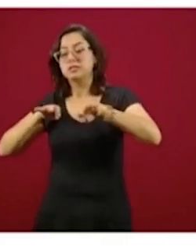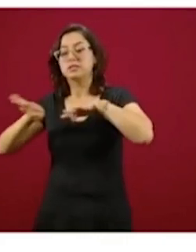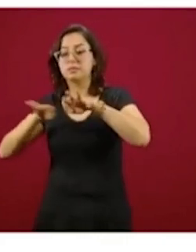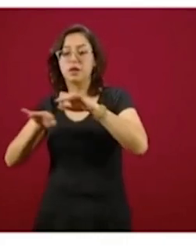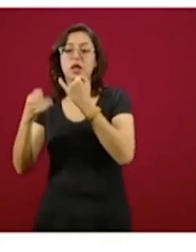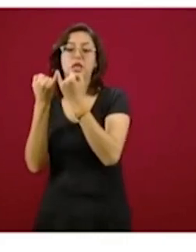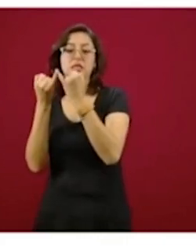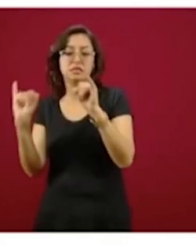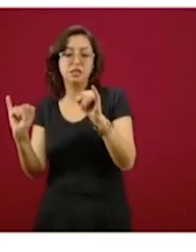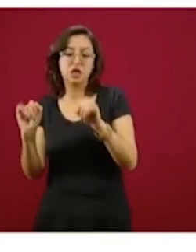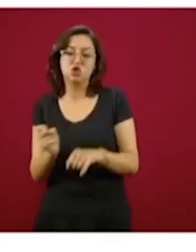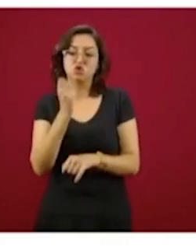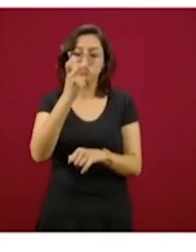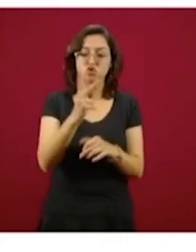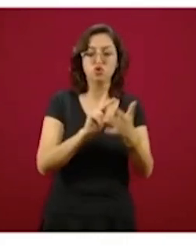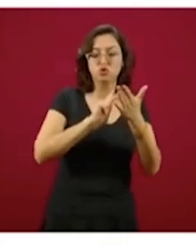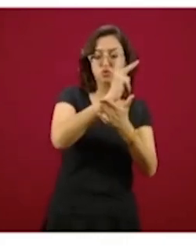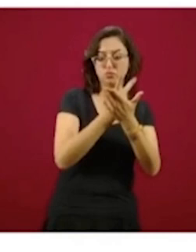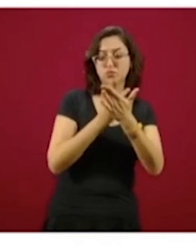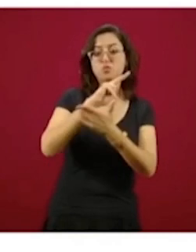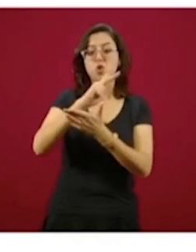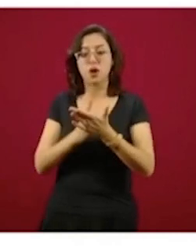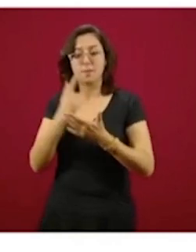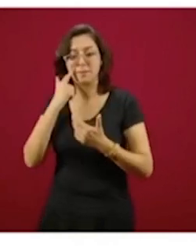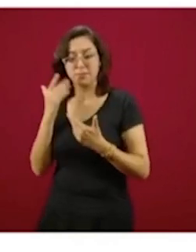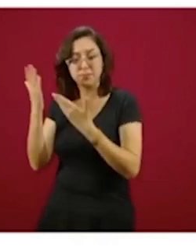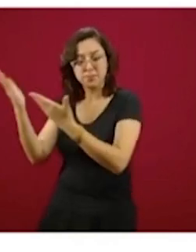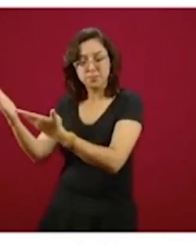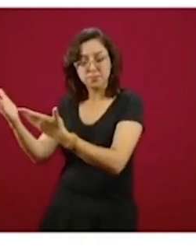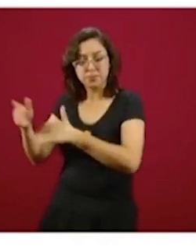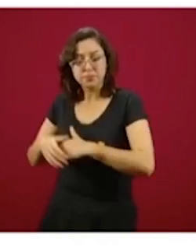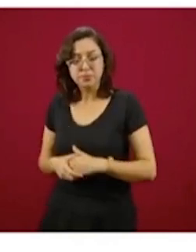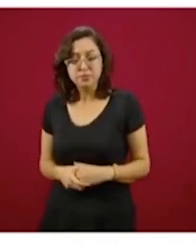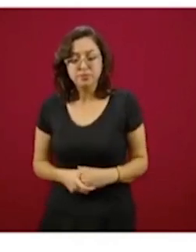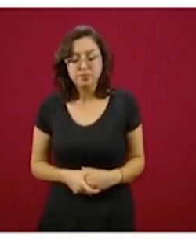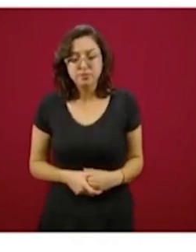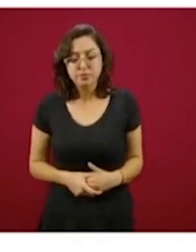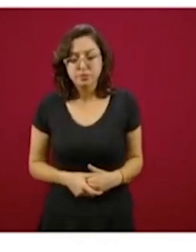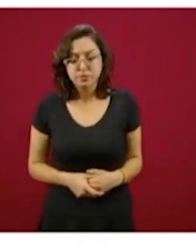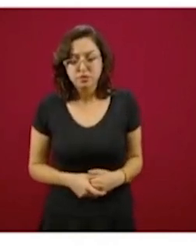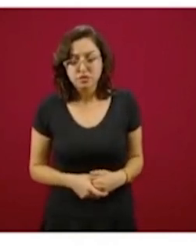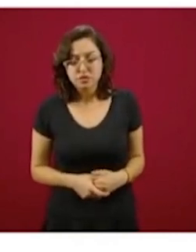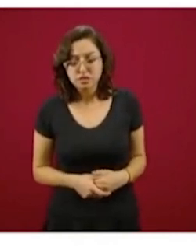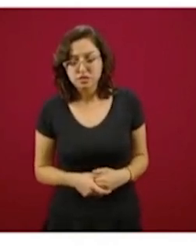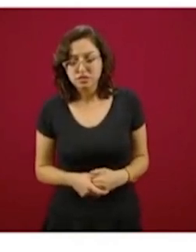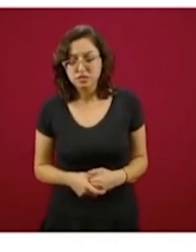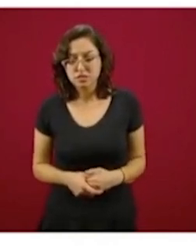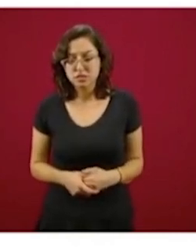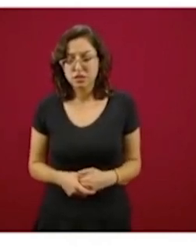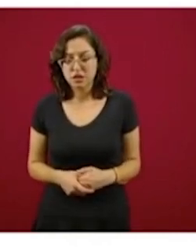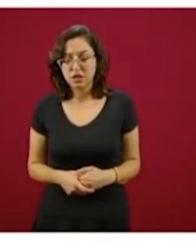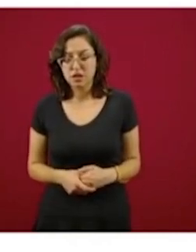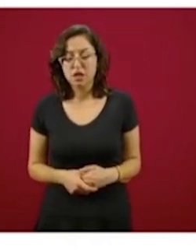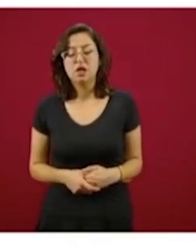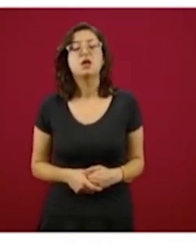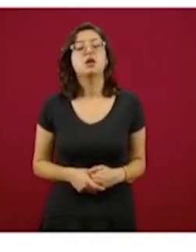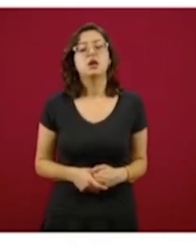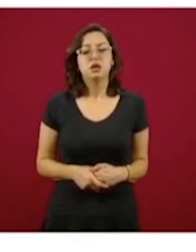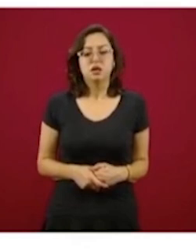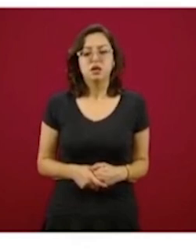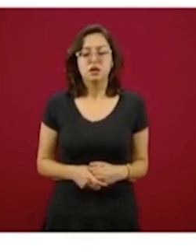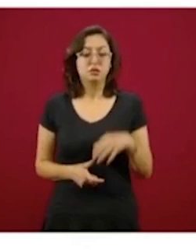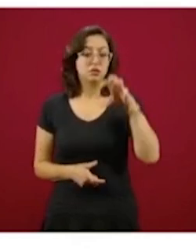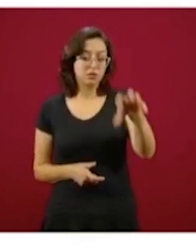de dos segmentos, dos sectores que durante muchos años estuvieron de alguna manera invisibles, que